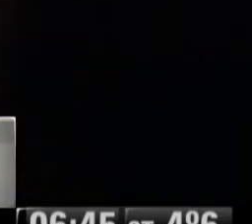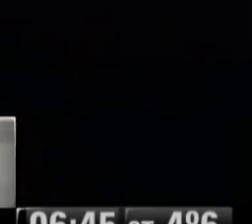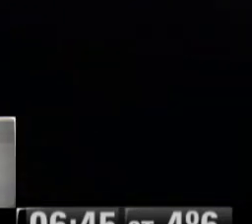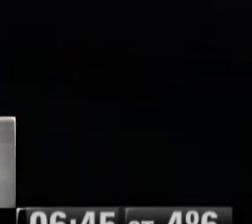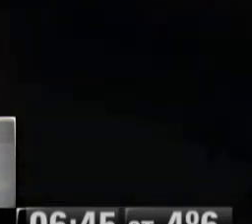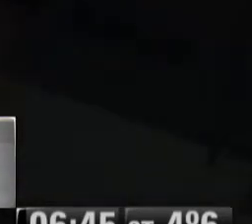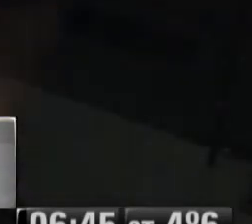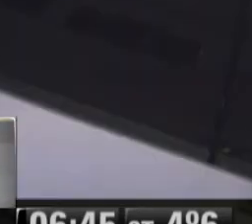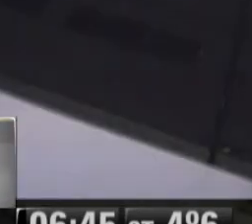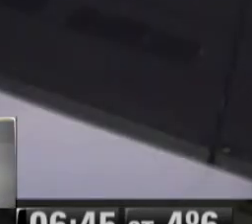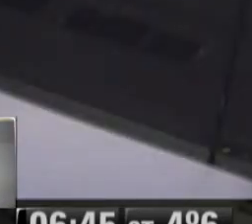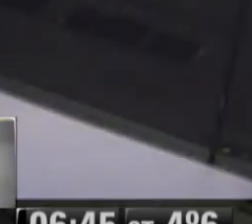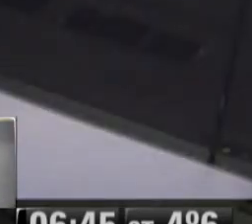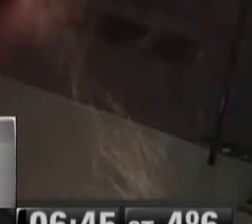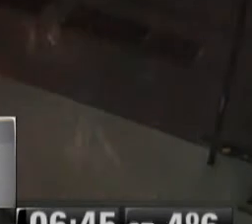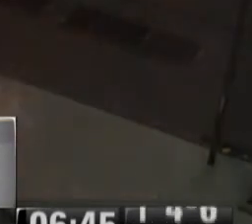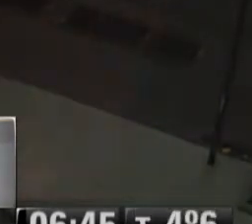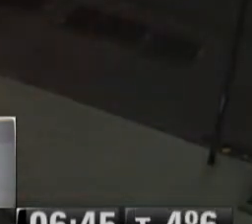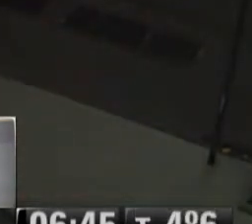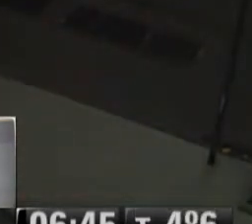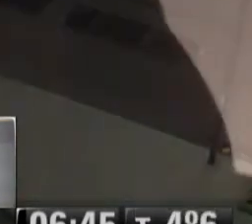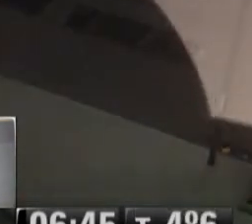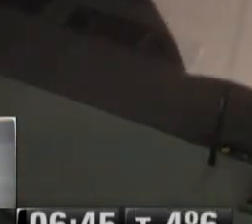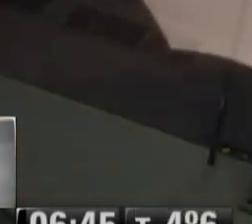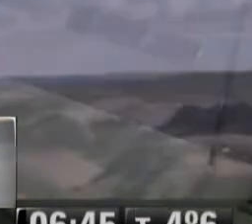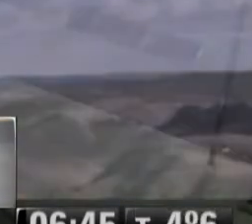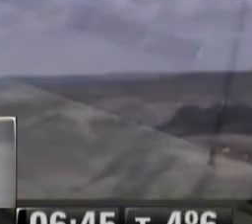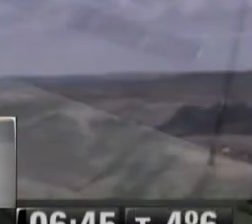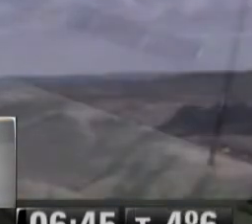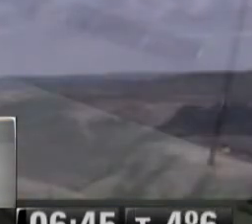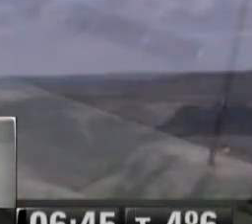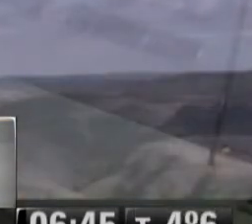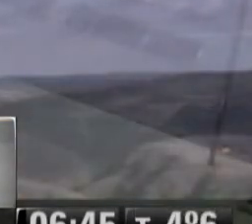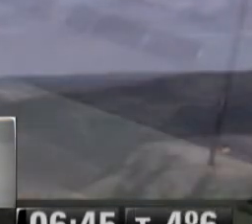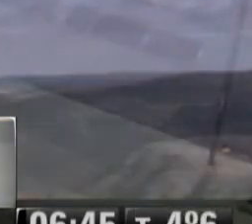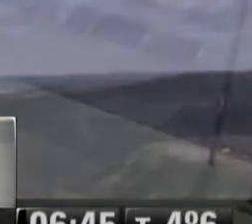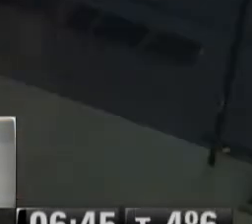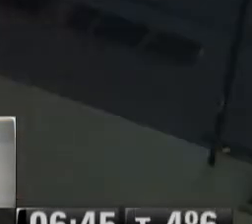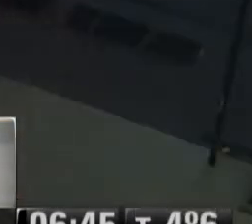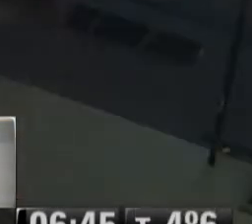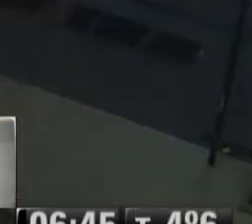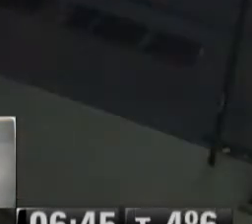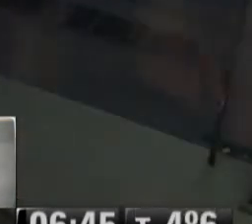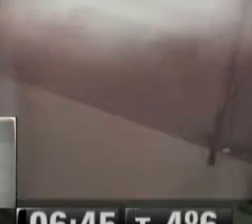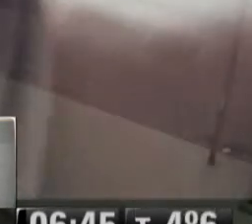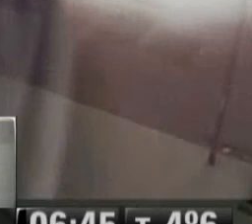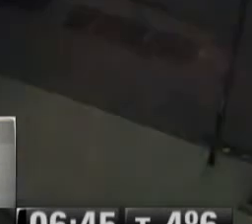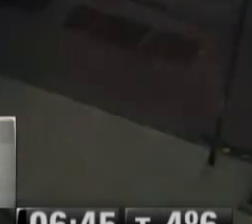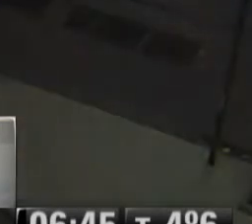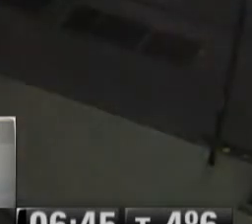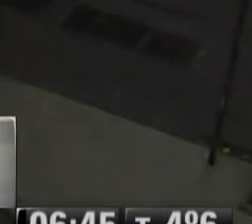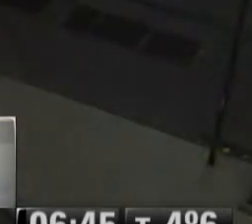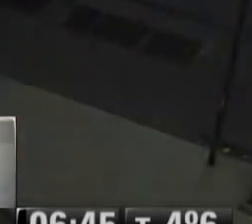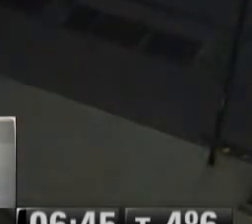estoy libre de temores, libre ya de amores. Me despido, tomo aire y el mundo se ilumina otra vez.